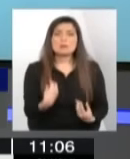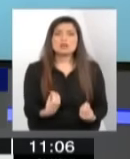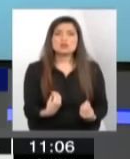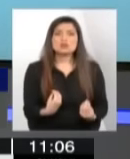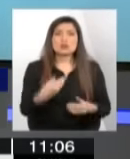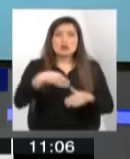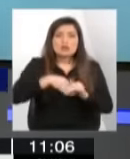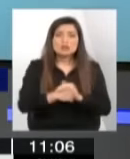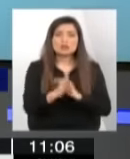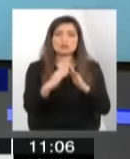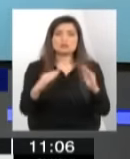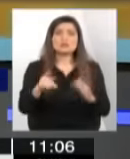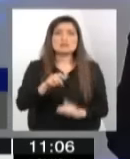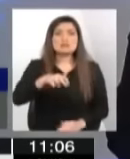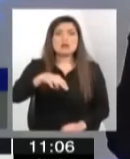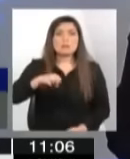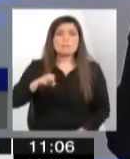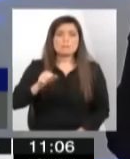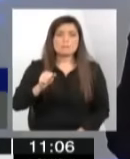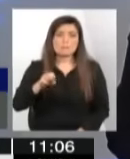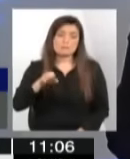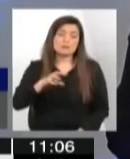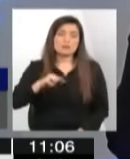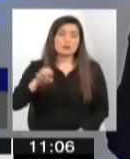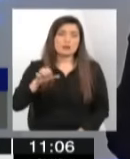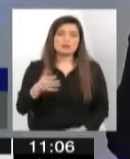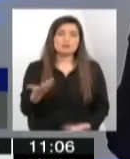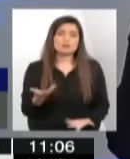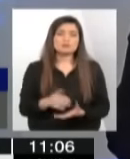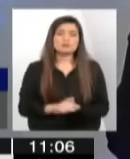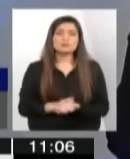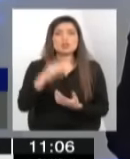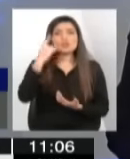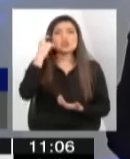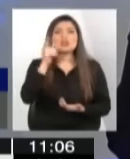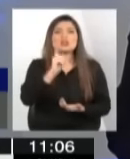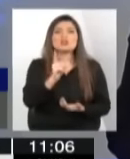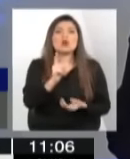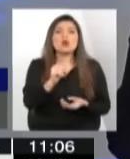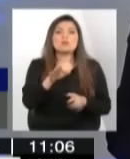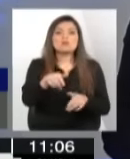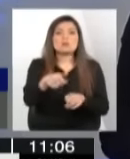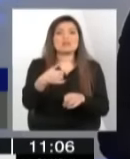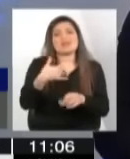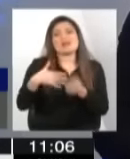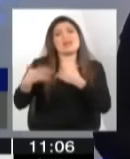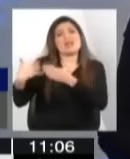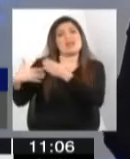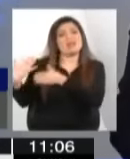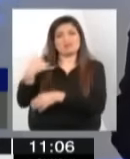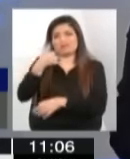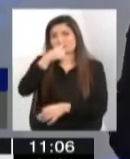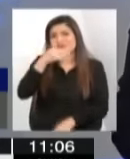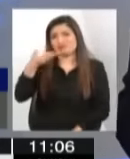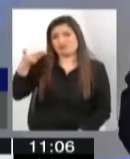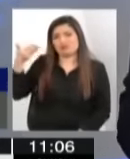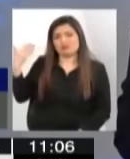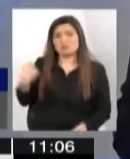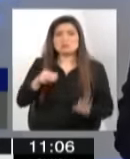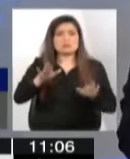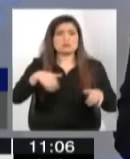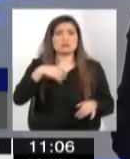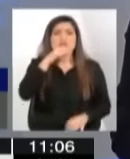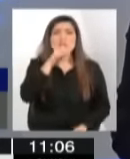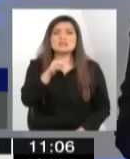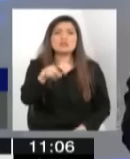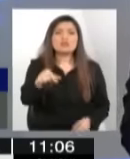los centros del CENAME? Yo creo que esto no es lo que ocurre, esto venía ocurriendo desde hace mucho tiempo. Tal como lo dijimos en adelante, esto